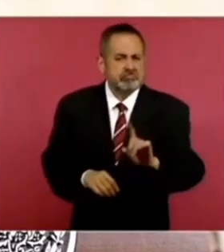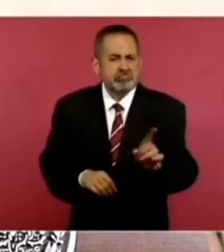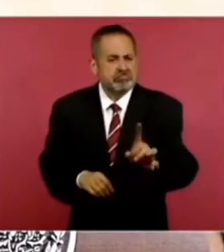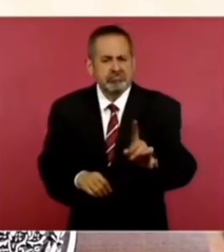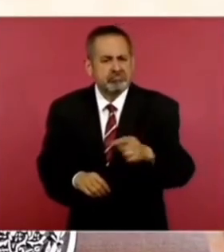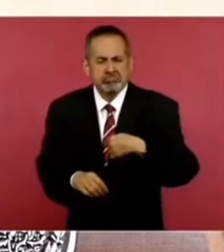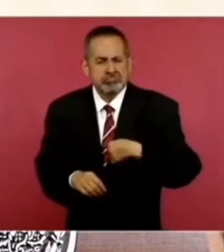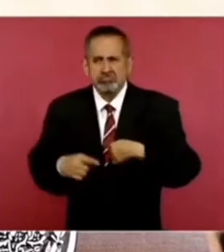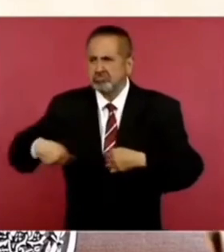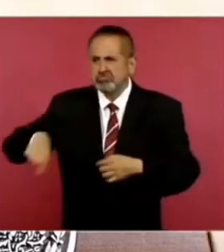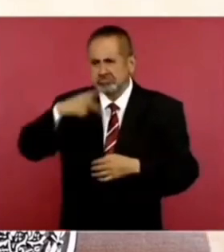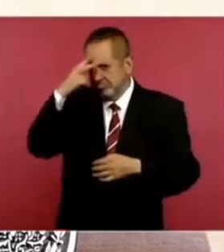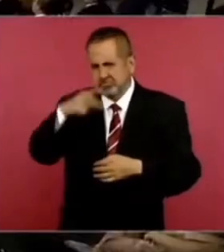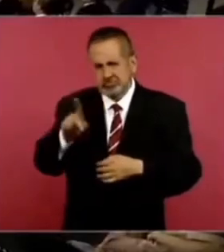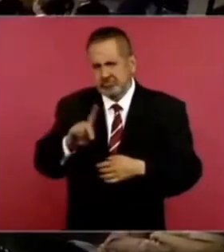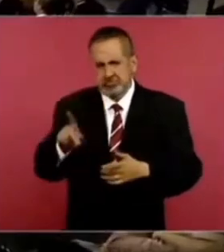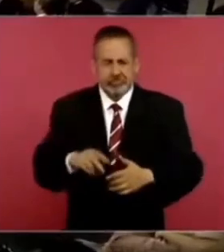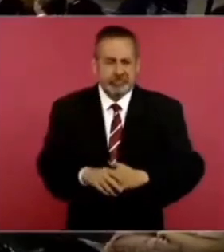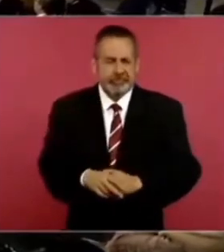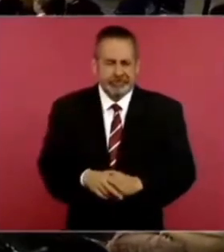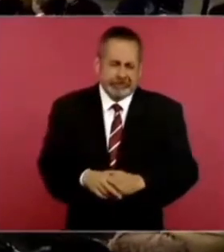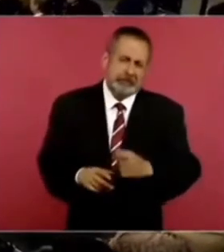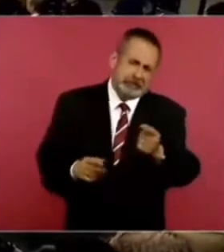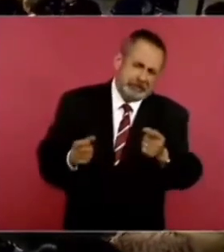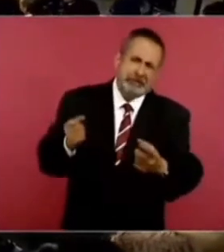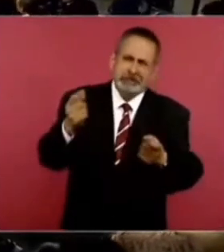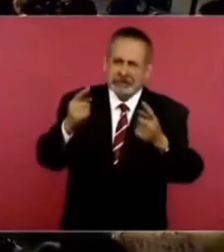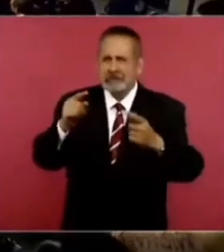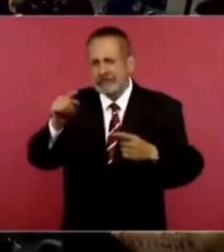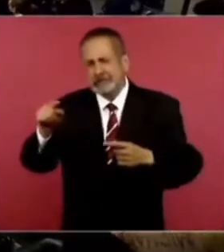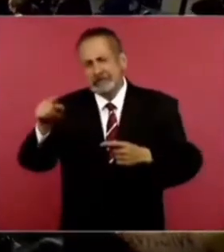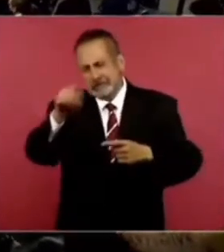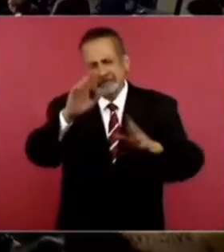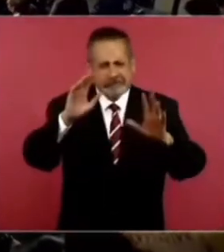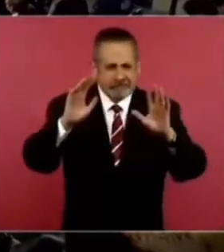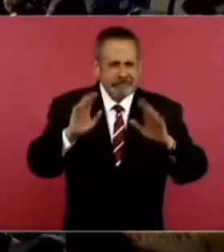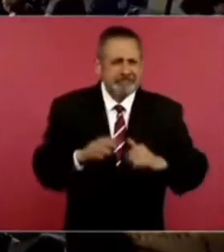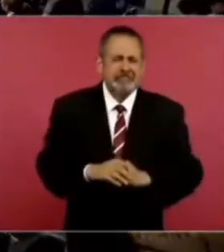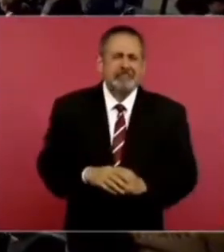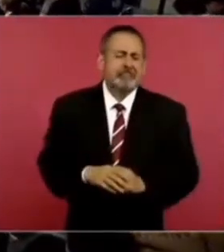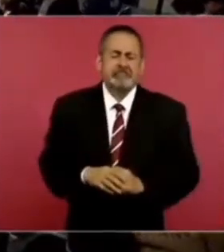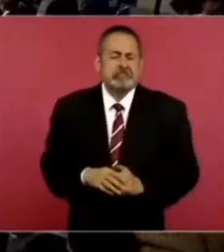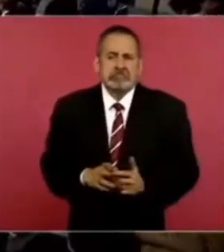Sí, hay algunos sectores, pero